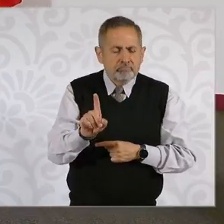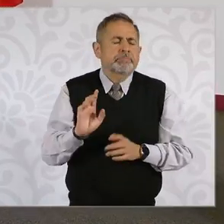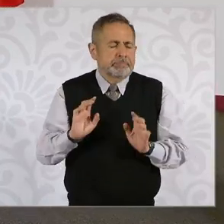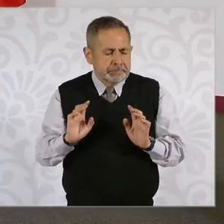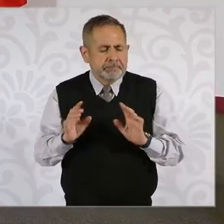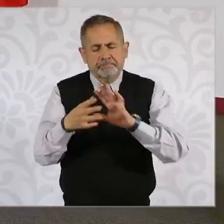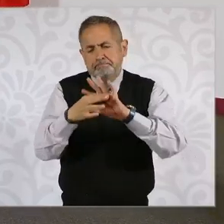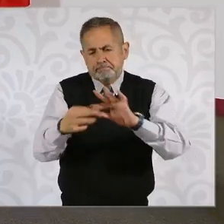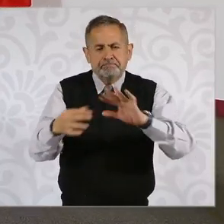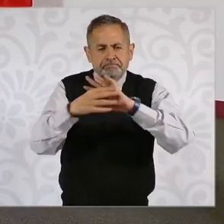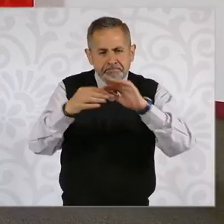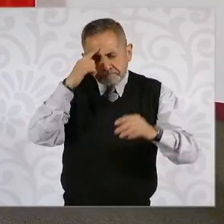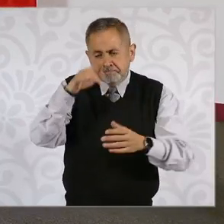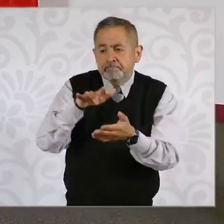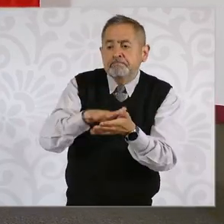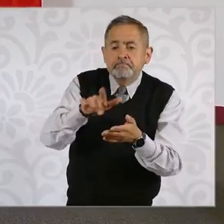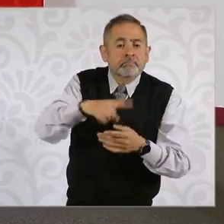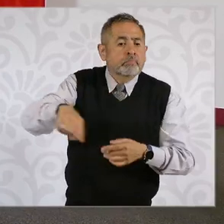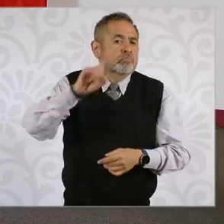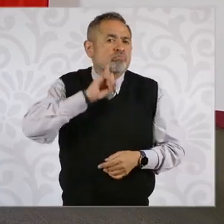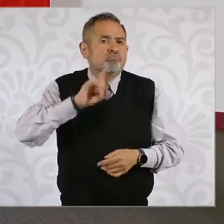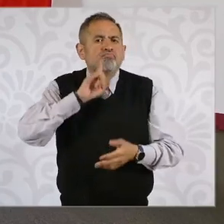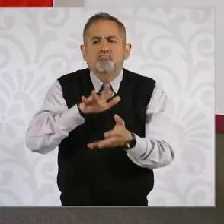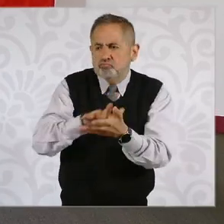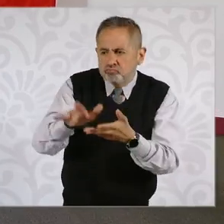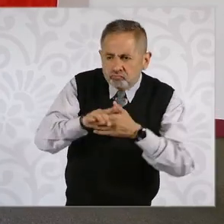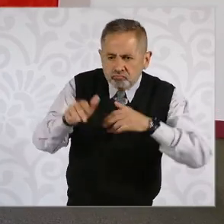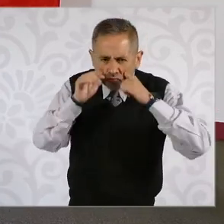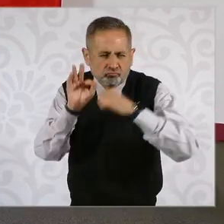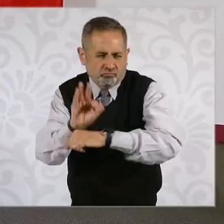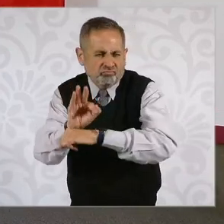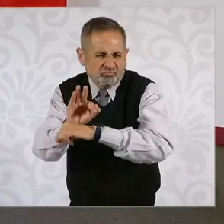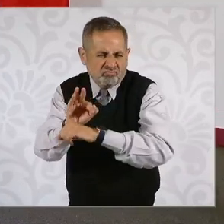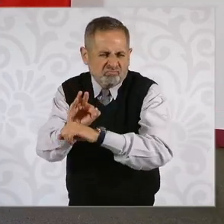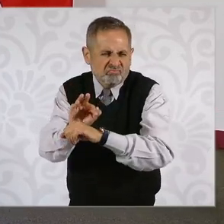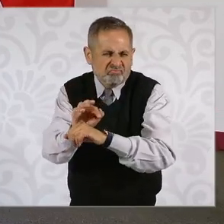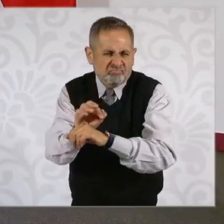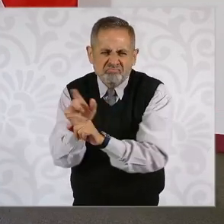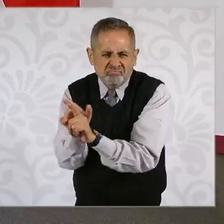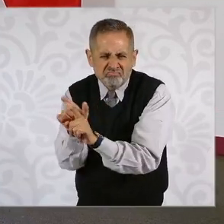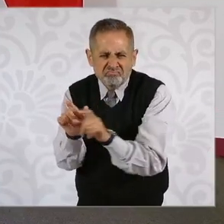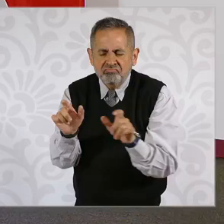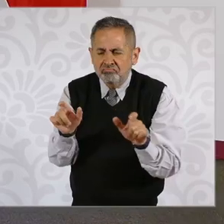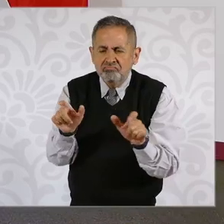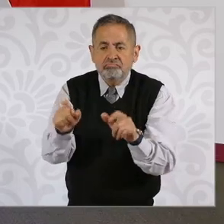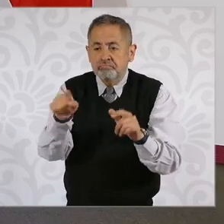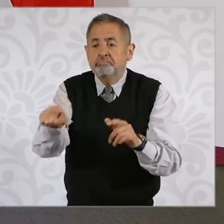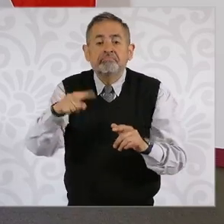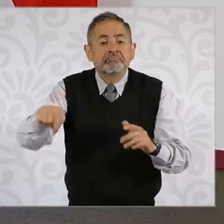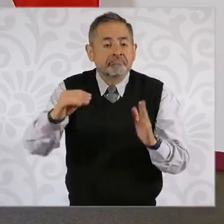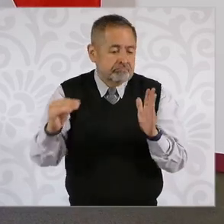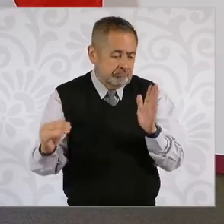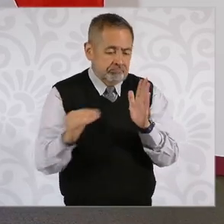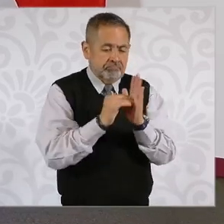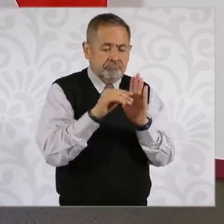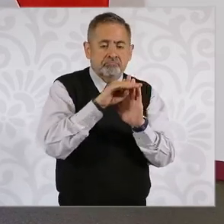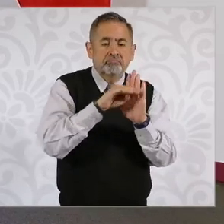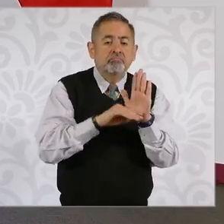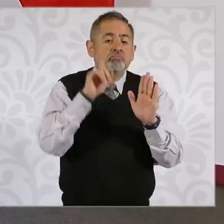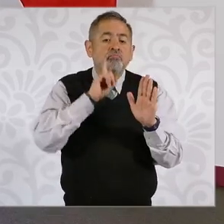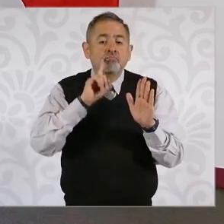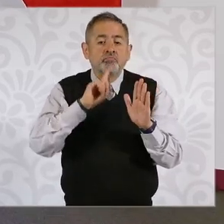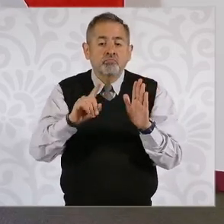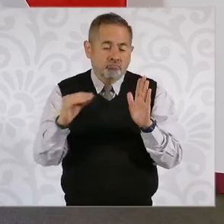para apoyo y protección de las mujeres y para que quede en la Constitución el derecho a la